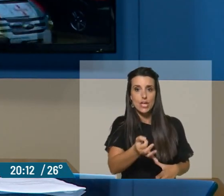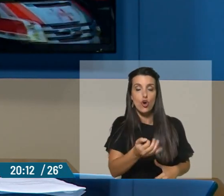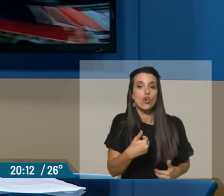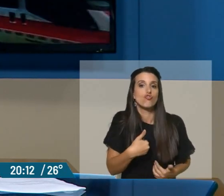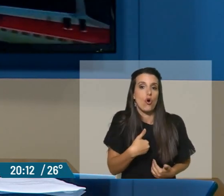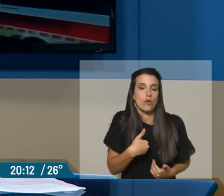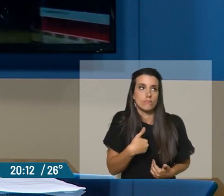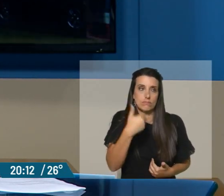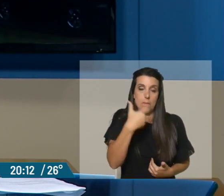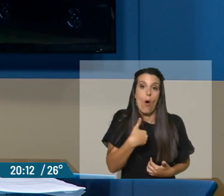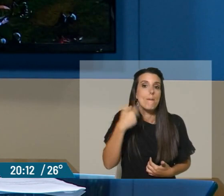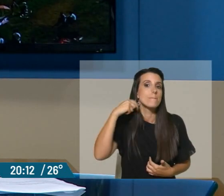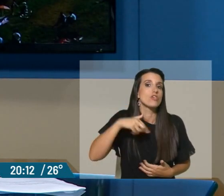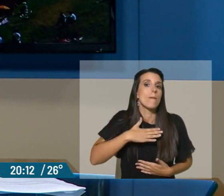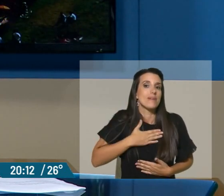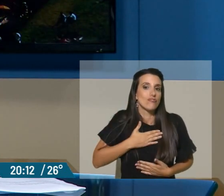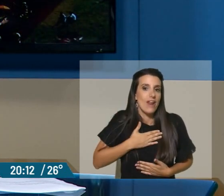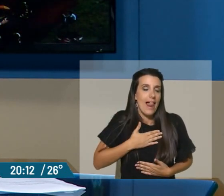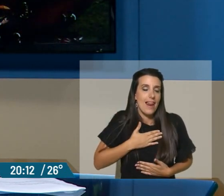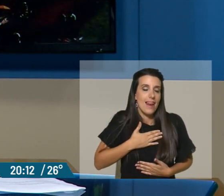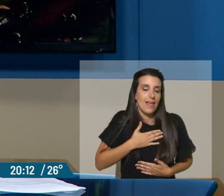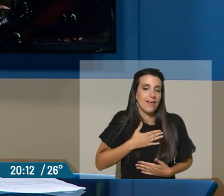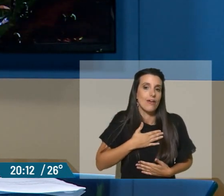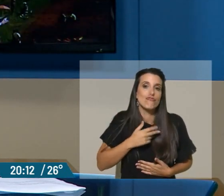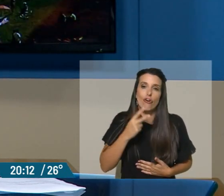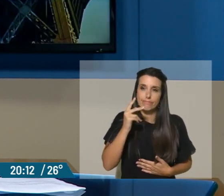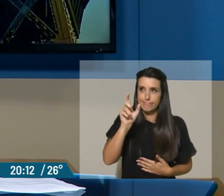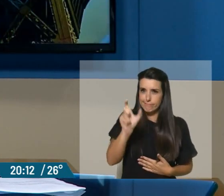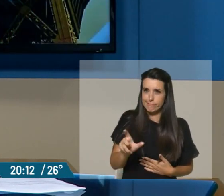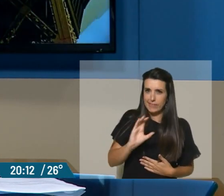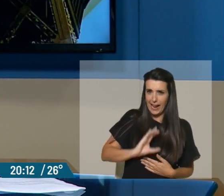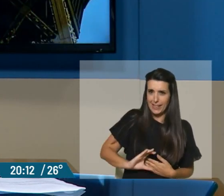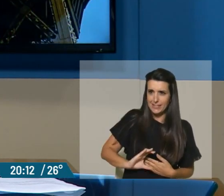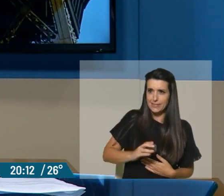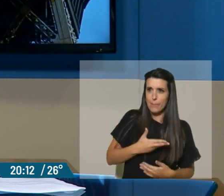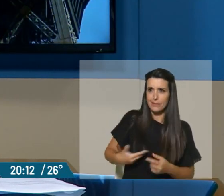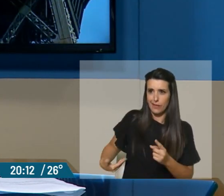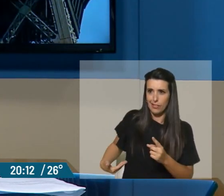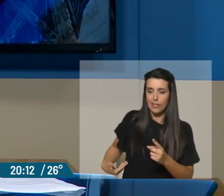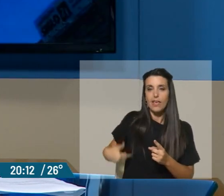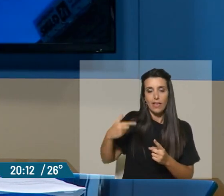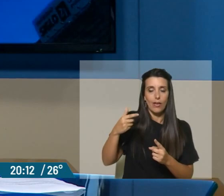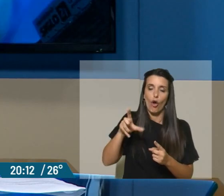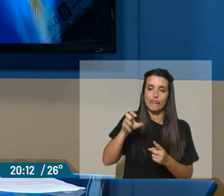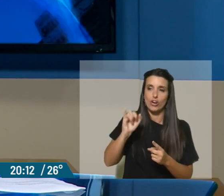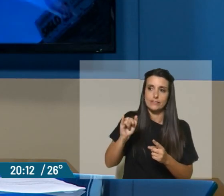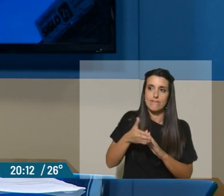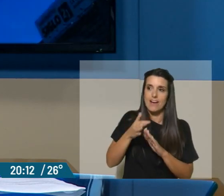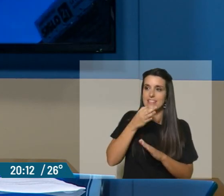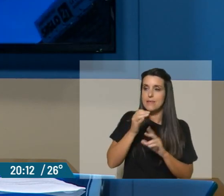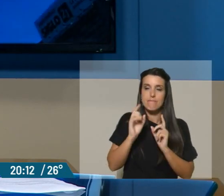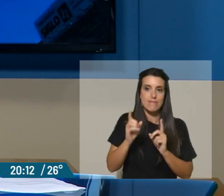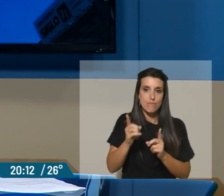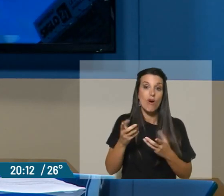Yo, personalmente, no esperaba menos, viendo las características del personaje del dirigente, ahora presidente,